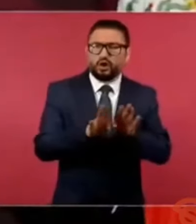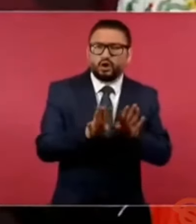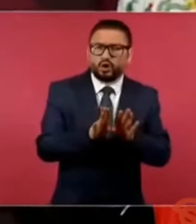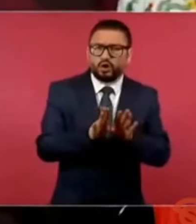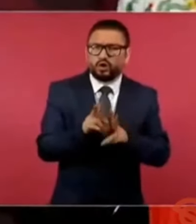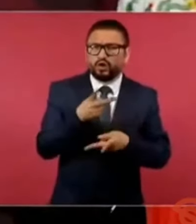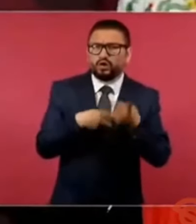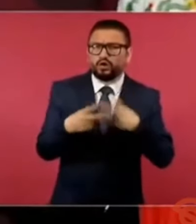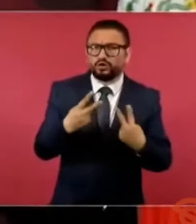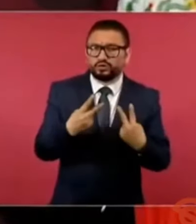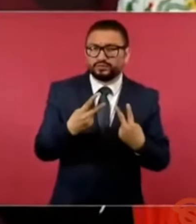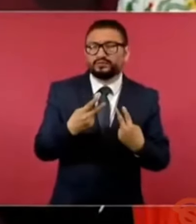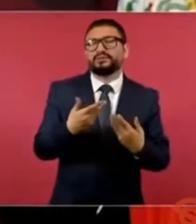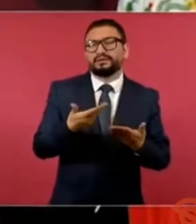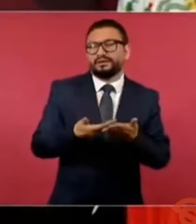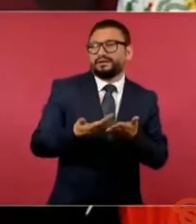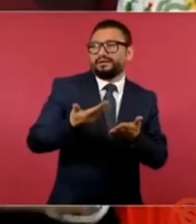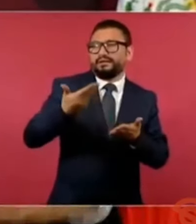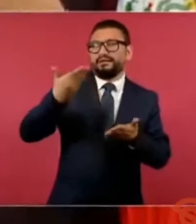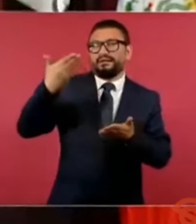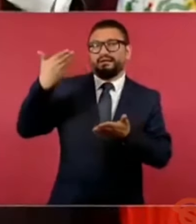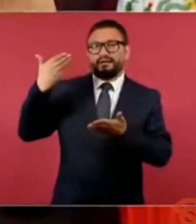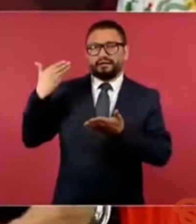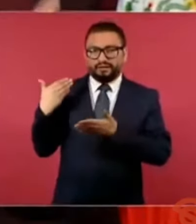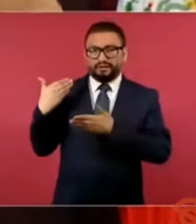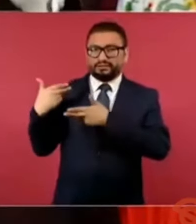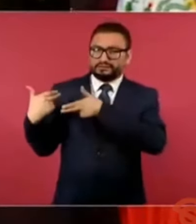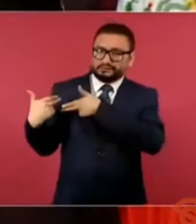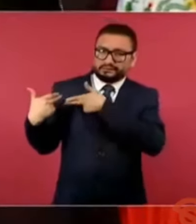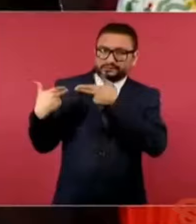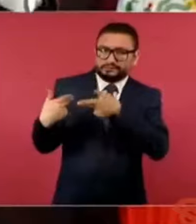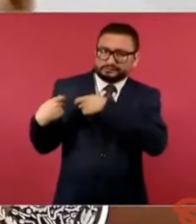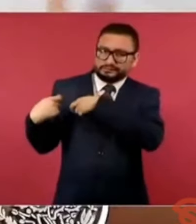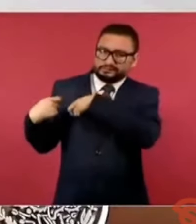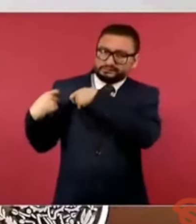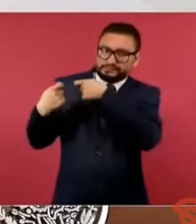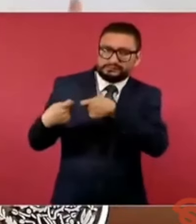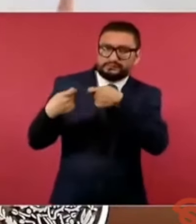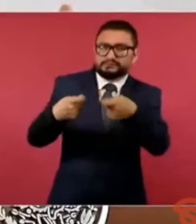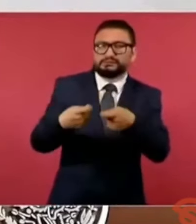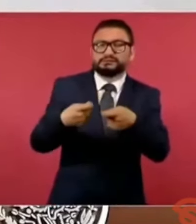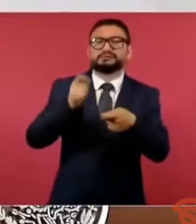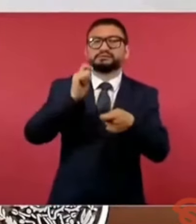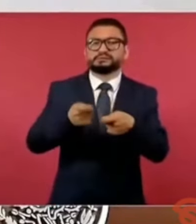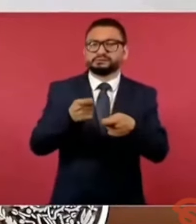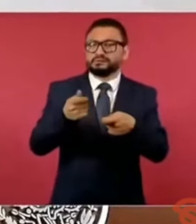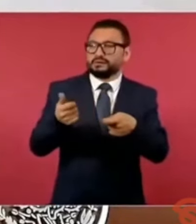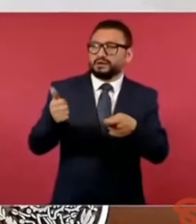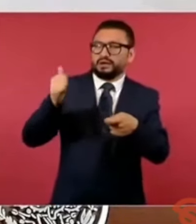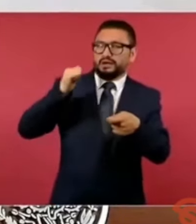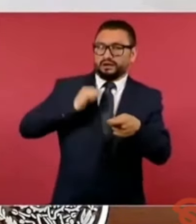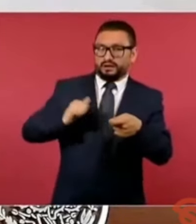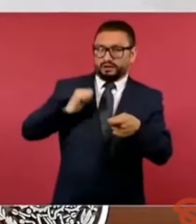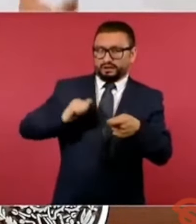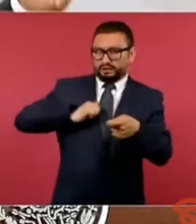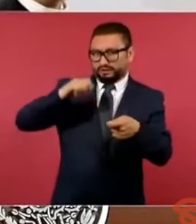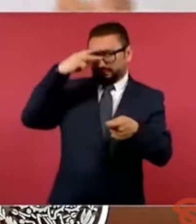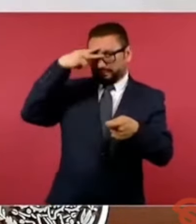del México prehispánico.